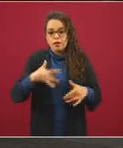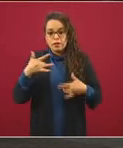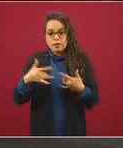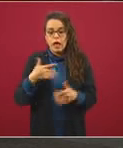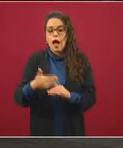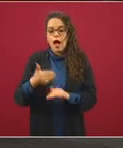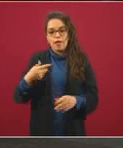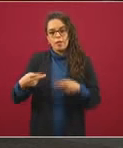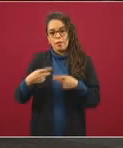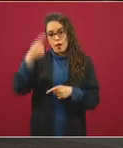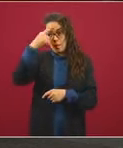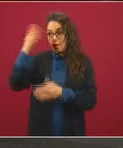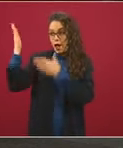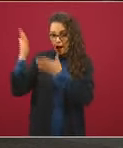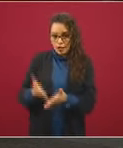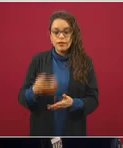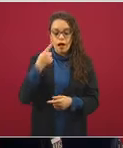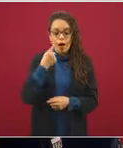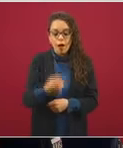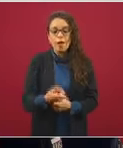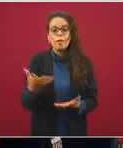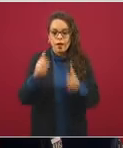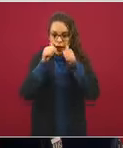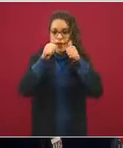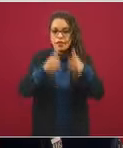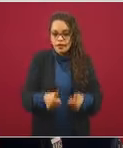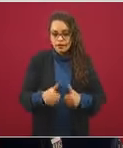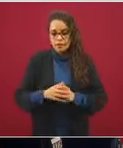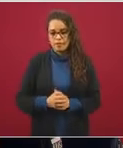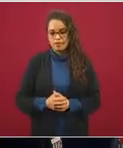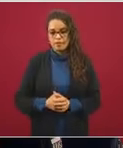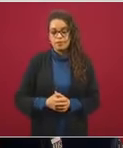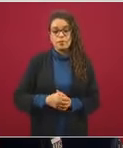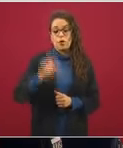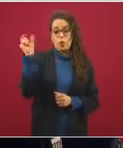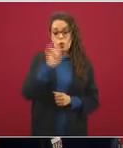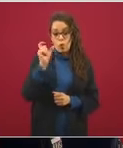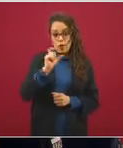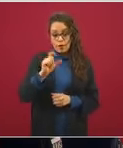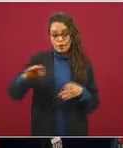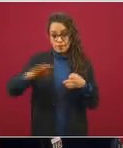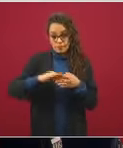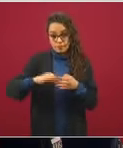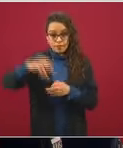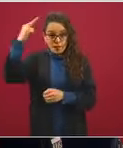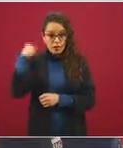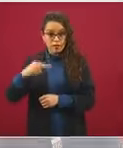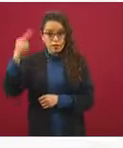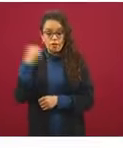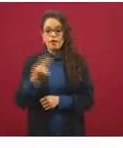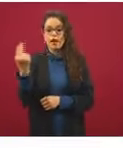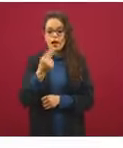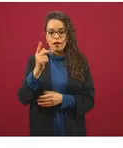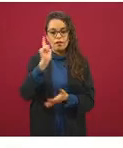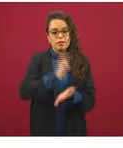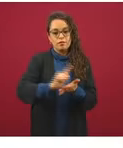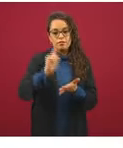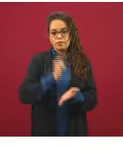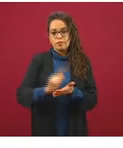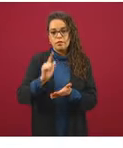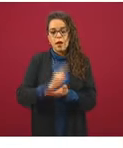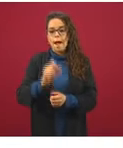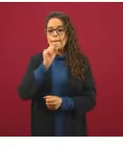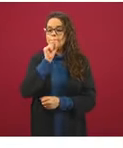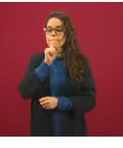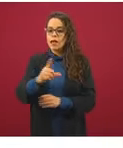Sanitización es importante. Después de cada viaje, hay que limpiar. Dije la siguiente, porque hay que hacer lo mismo en el transporte terrestre. Las